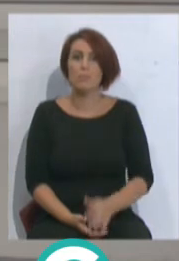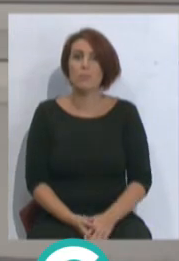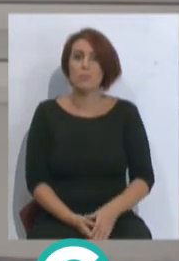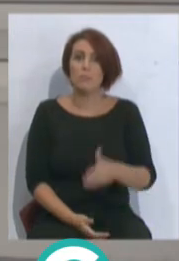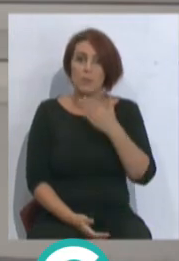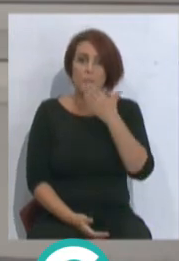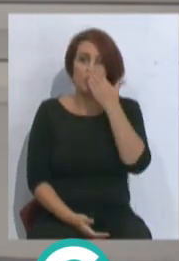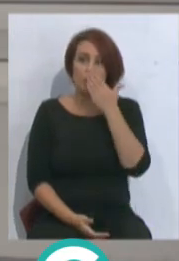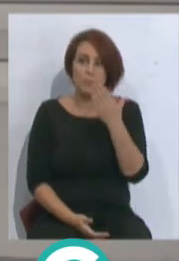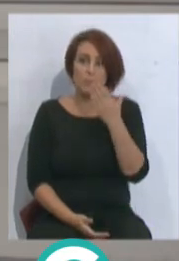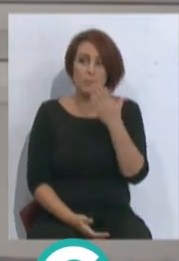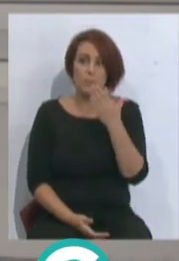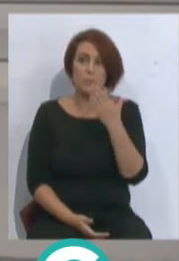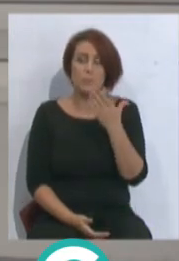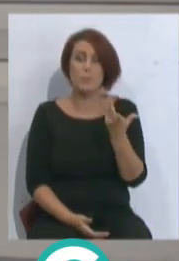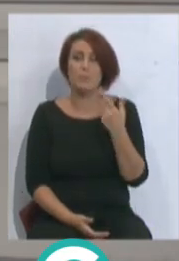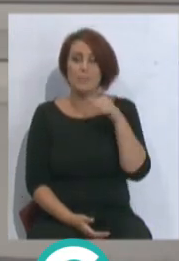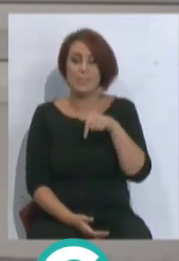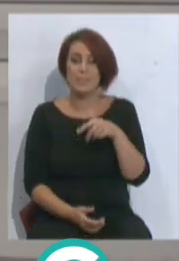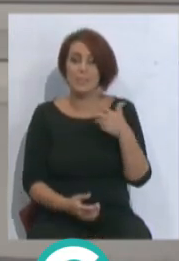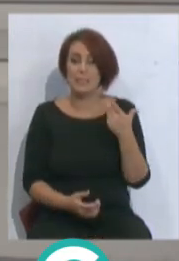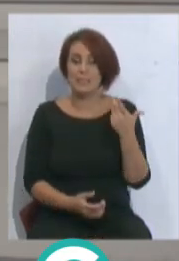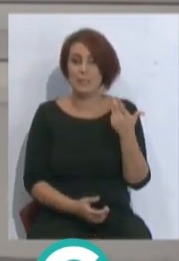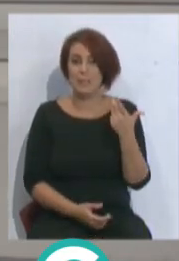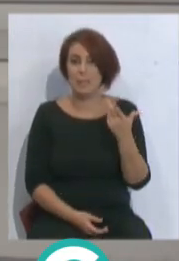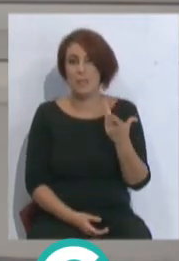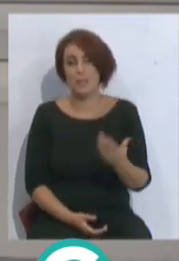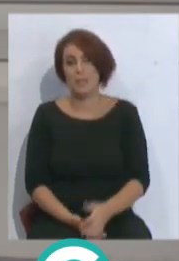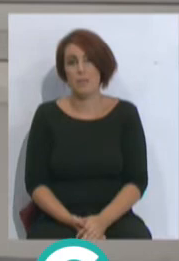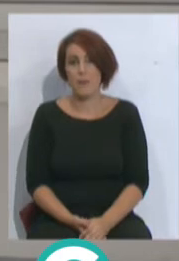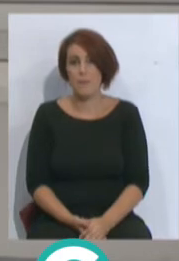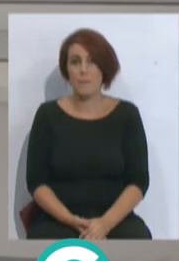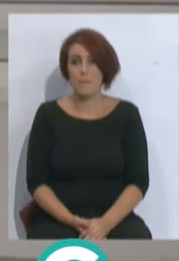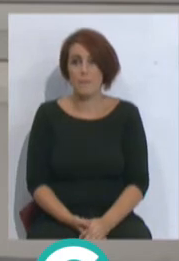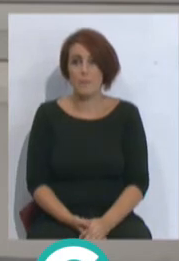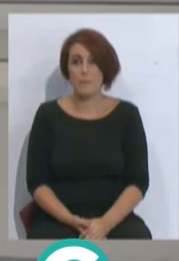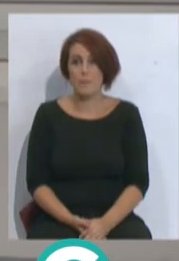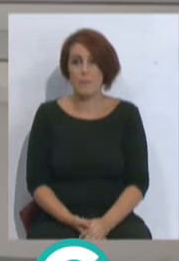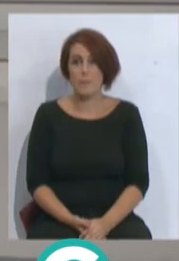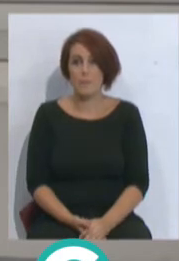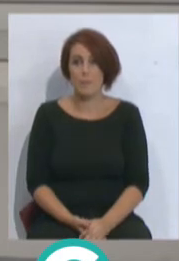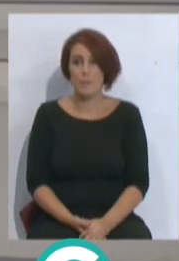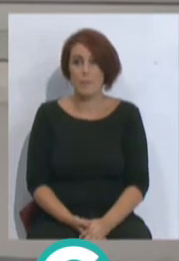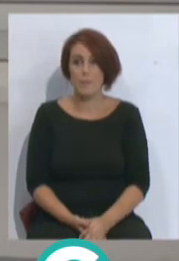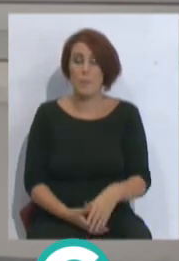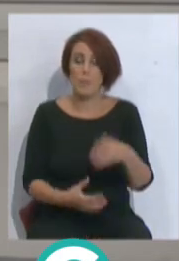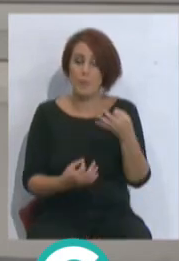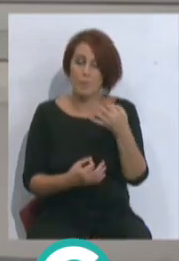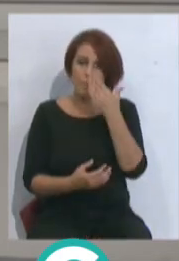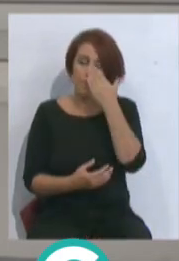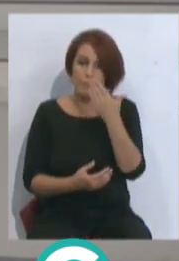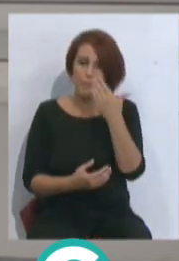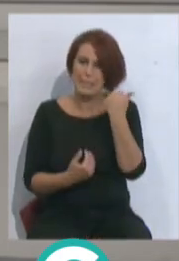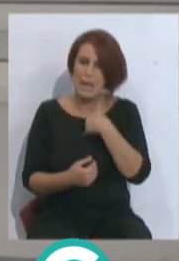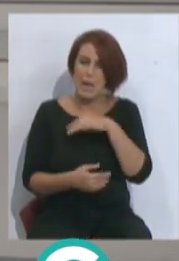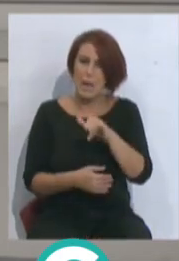aptitud, en este caso, es la que tiene que, tiene bastante desarrollada. Y lo